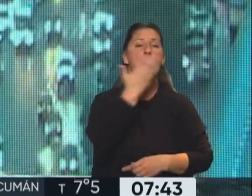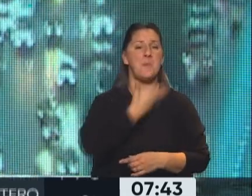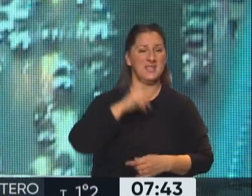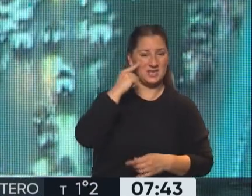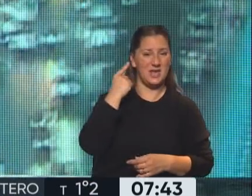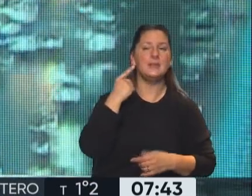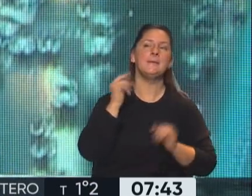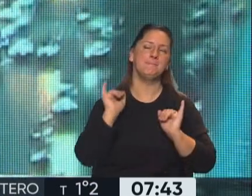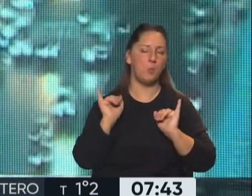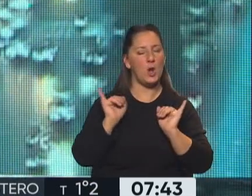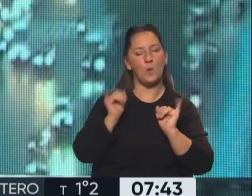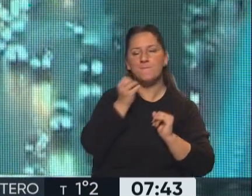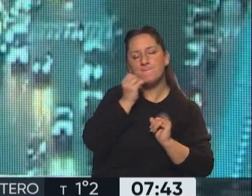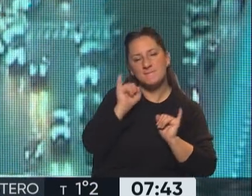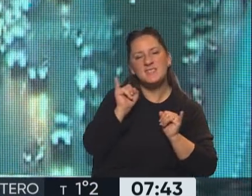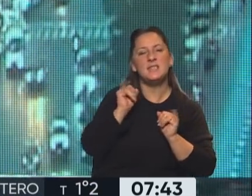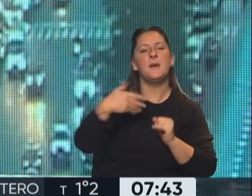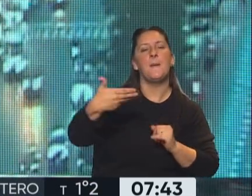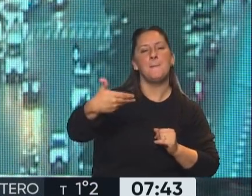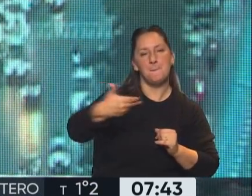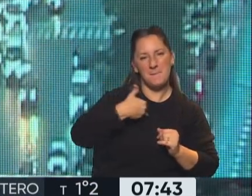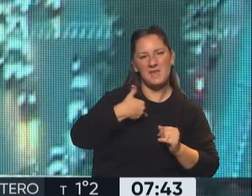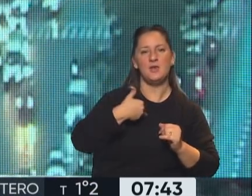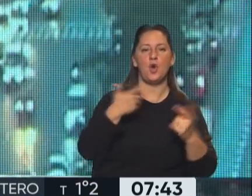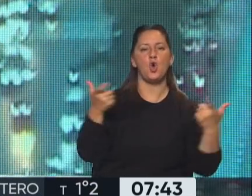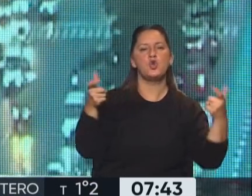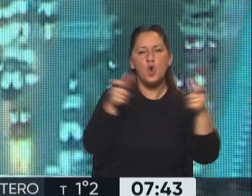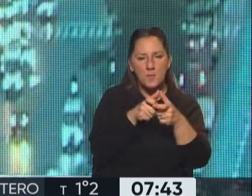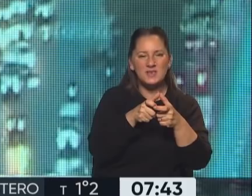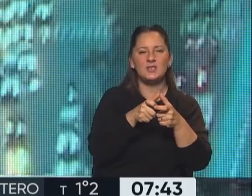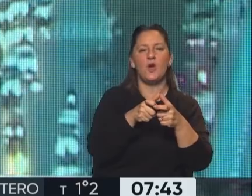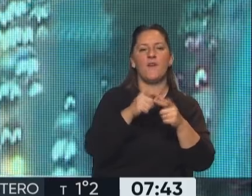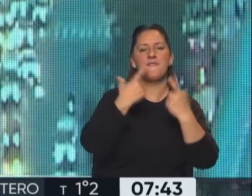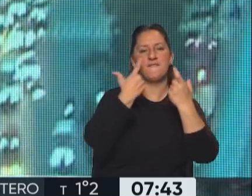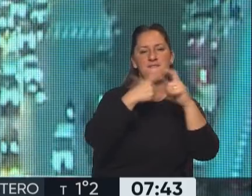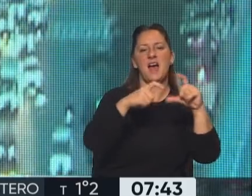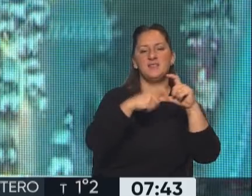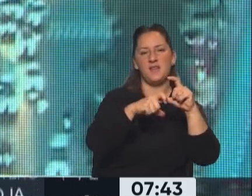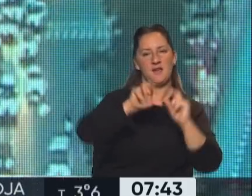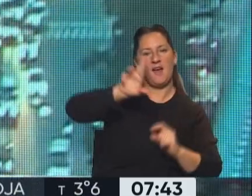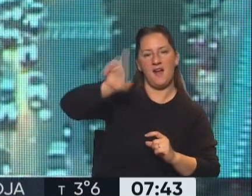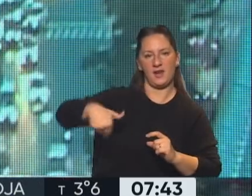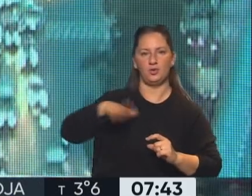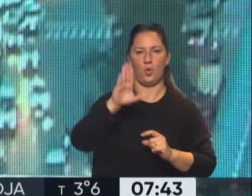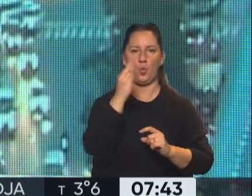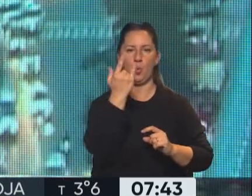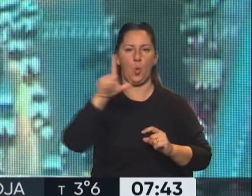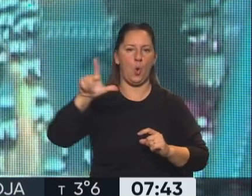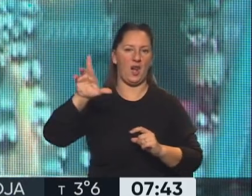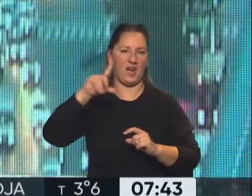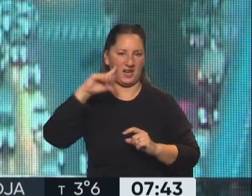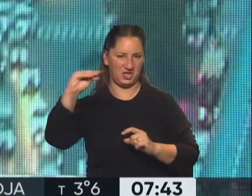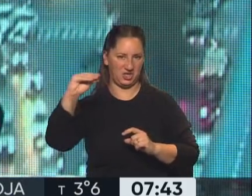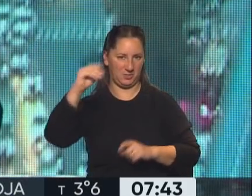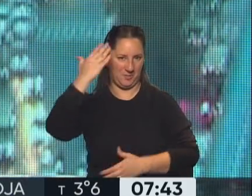cierto, hubo un pedido de comisión a Pfizer y tenía razón lo que dijo la